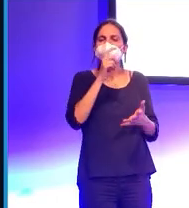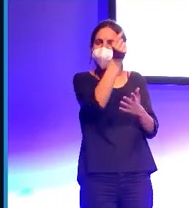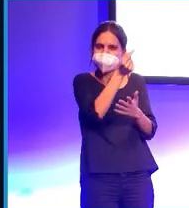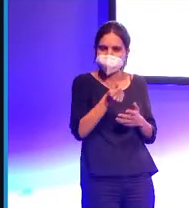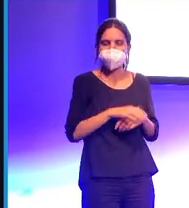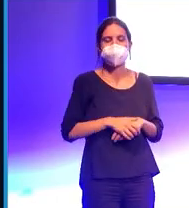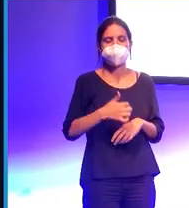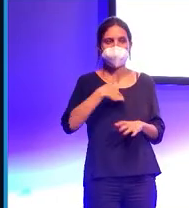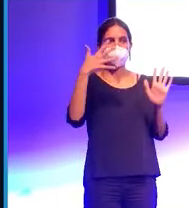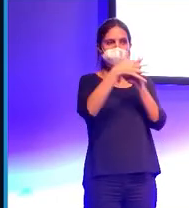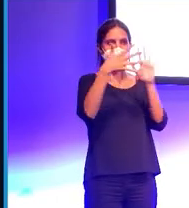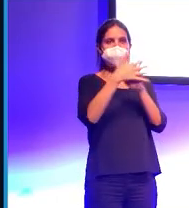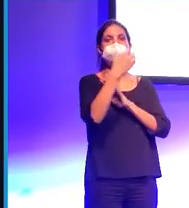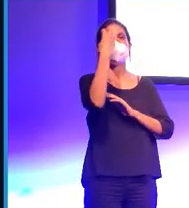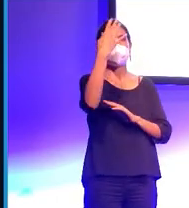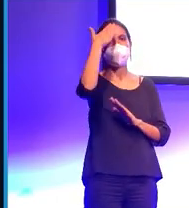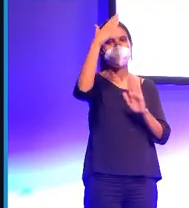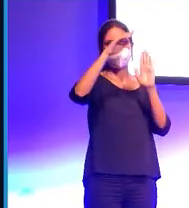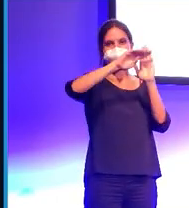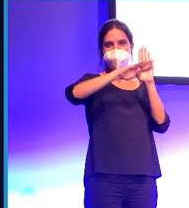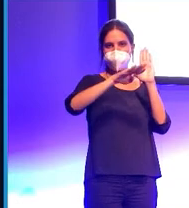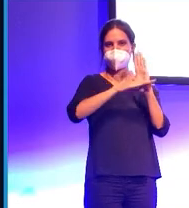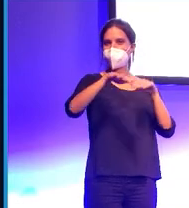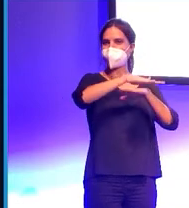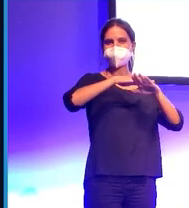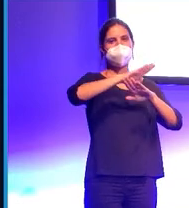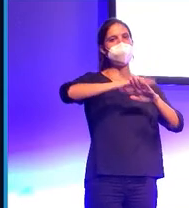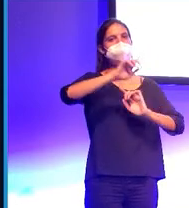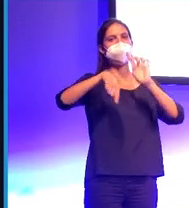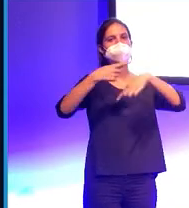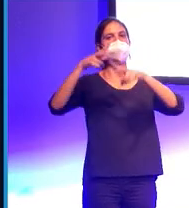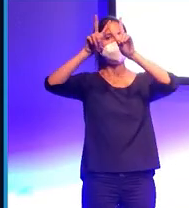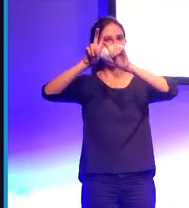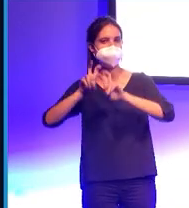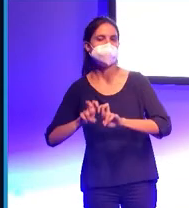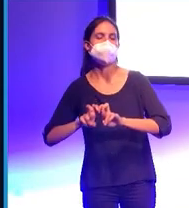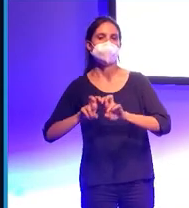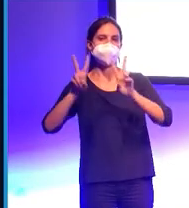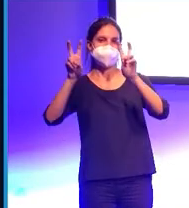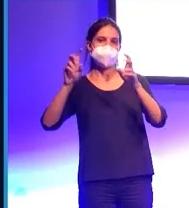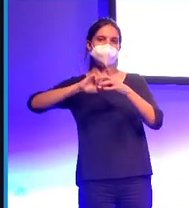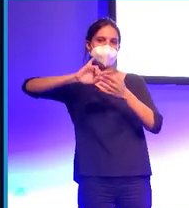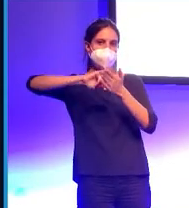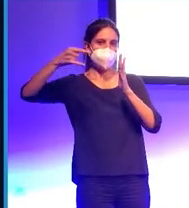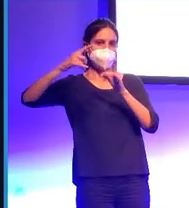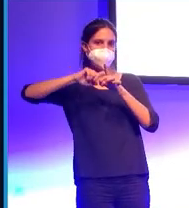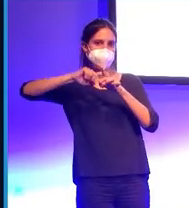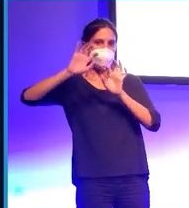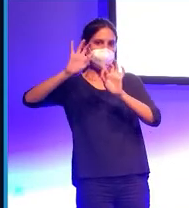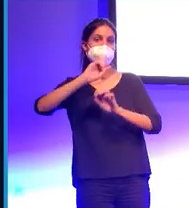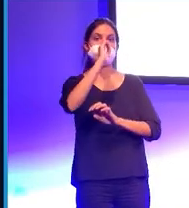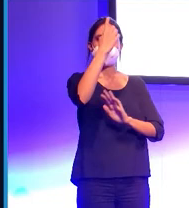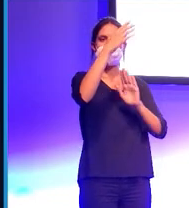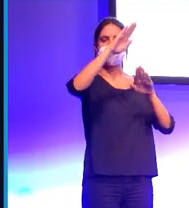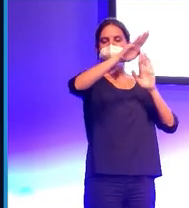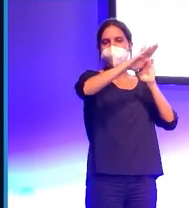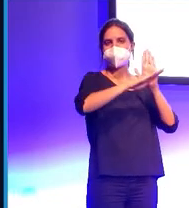principios básicos sobre los cuales se fundamenta toda la investigación y todo el desarrollo de este tipo de tecnologías. El primer principio básico es que